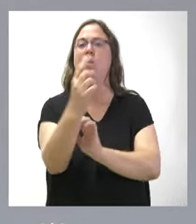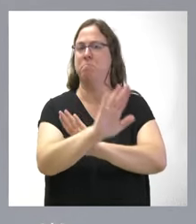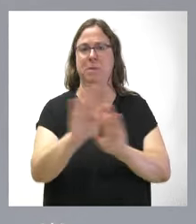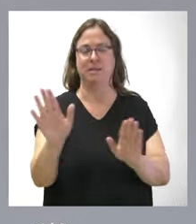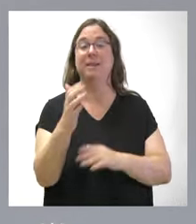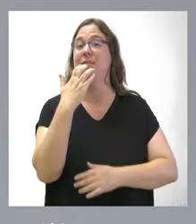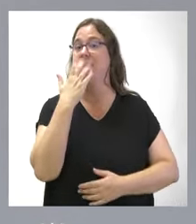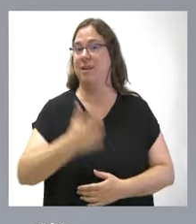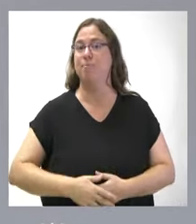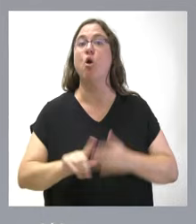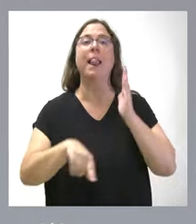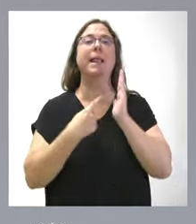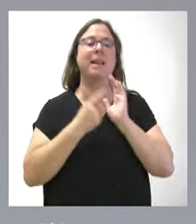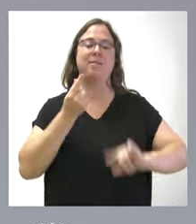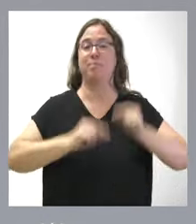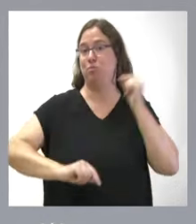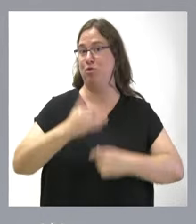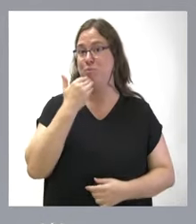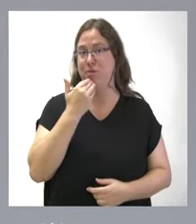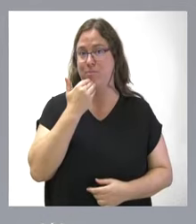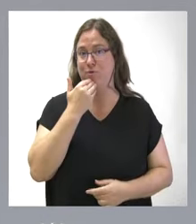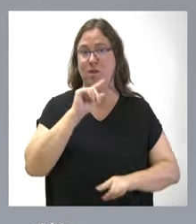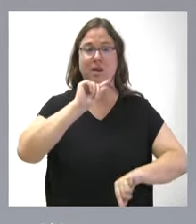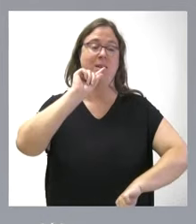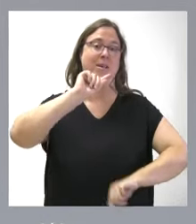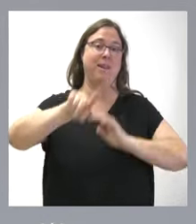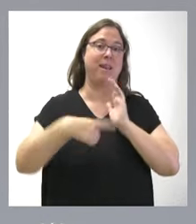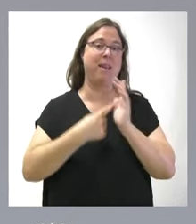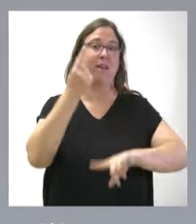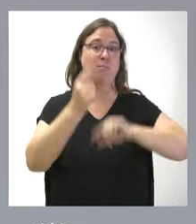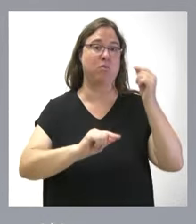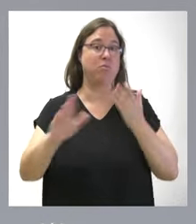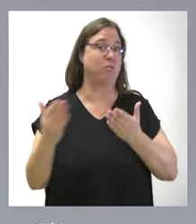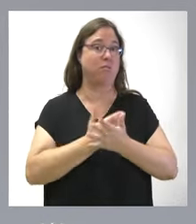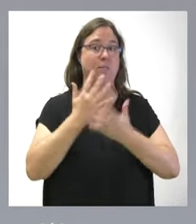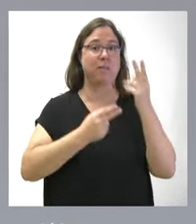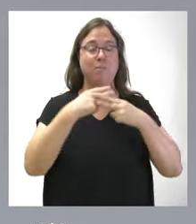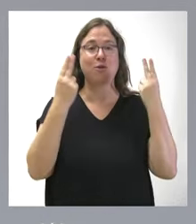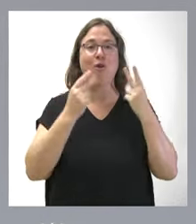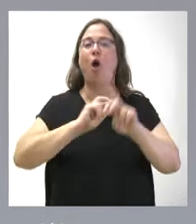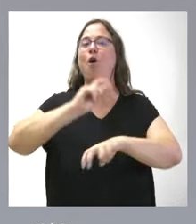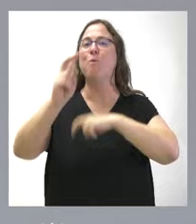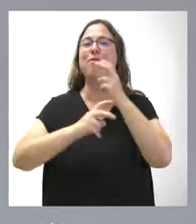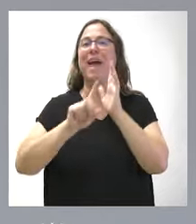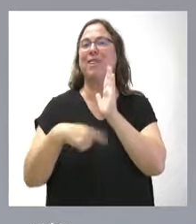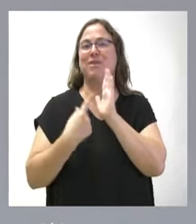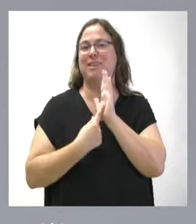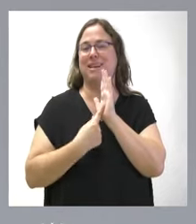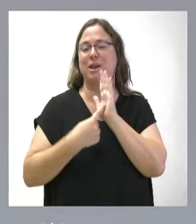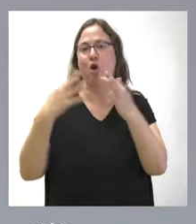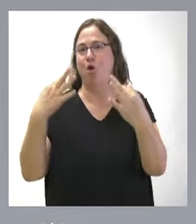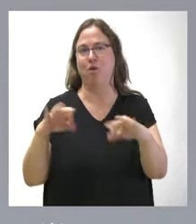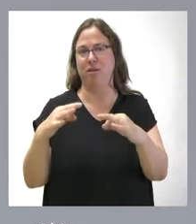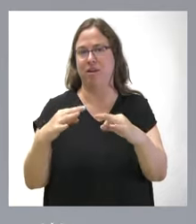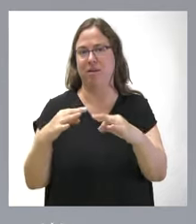la ley de presupuestos que aprueban todas las administraciones públicas no pueden modificar leyes ordinarias